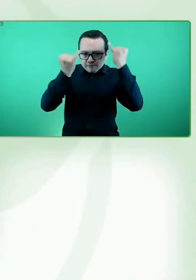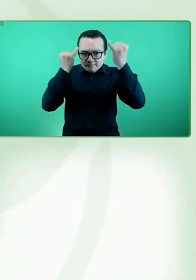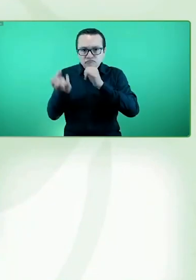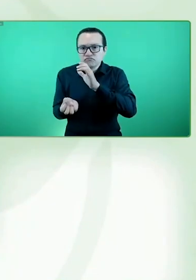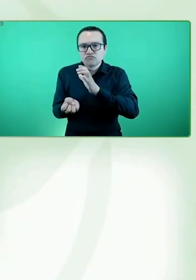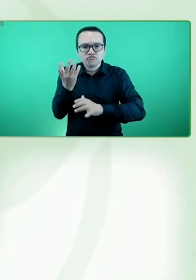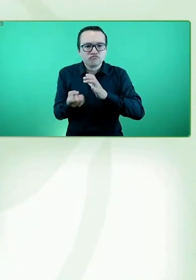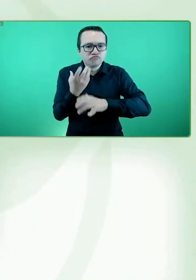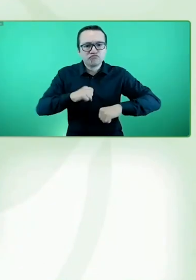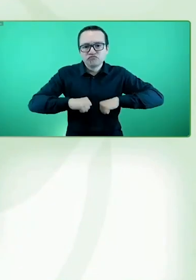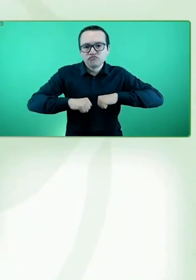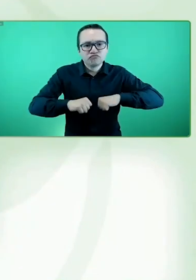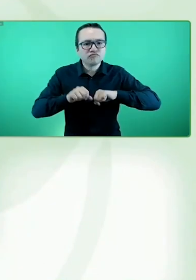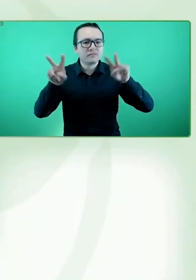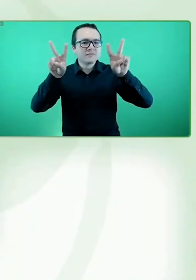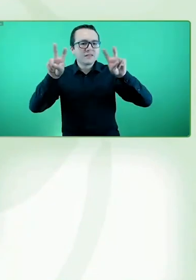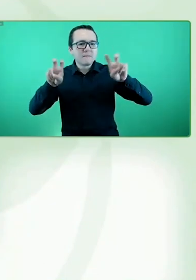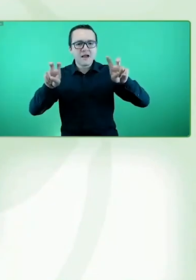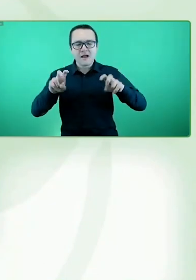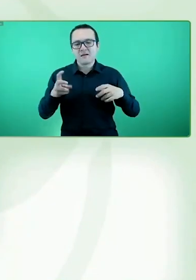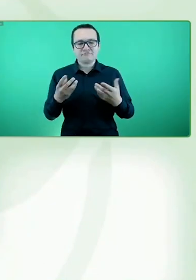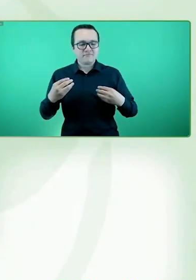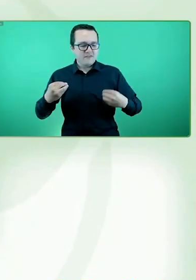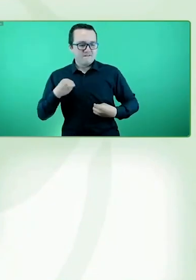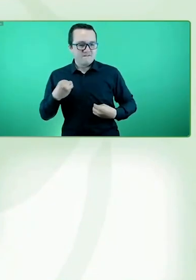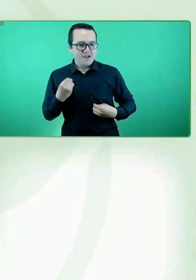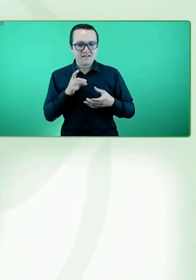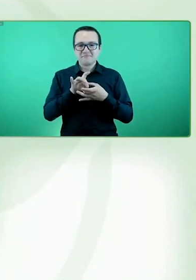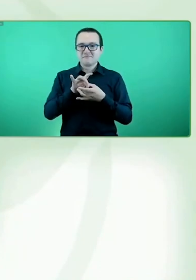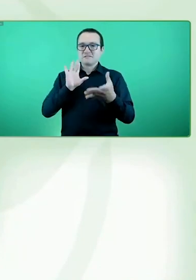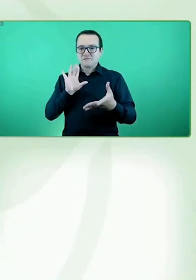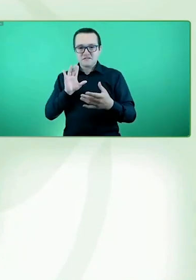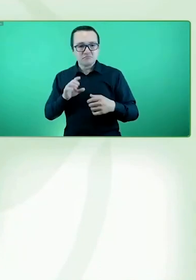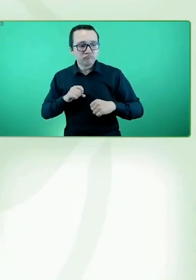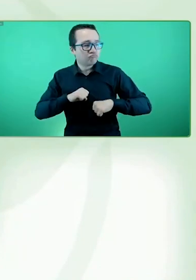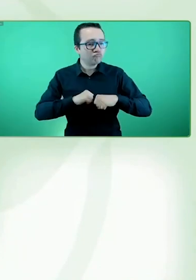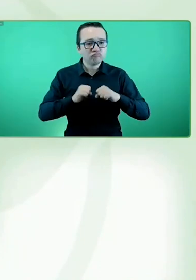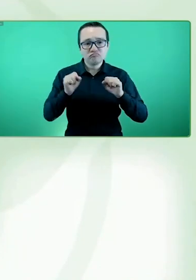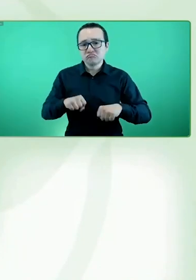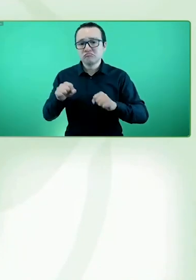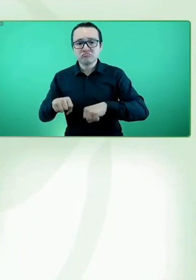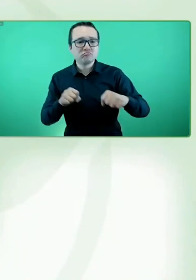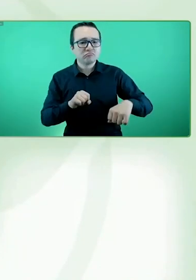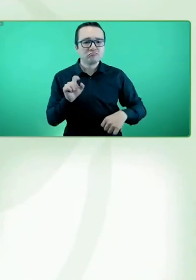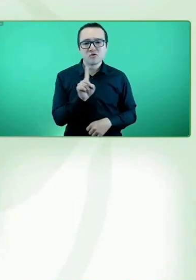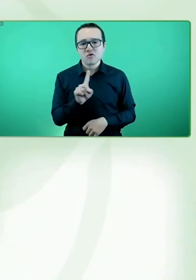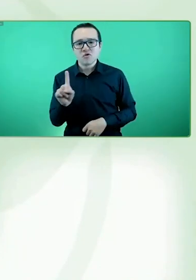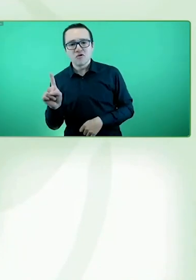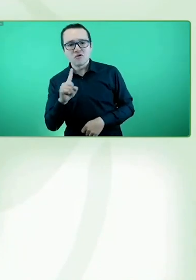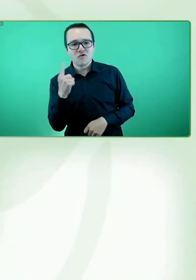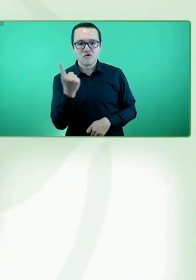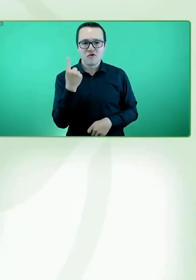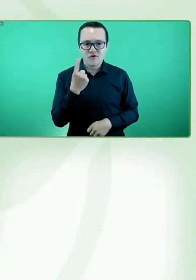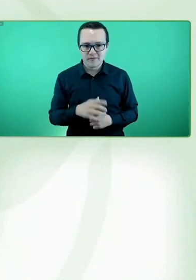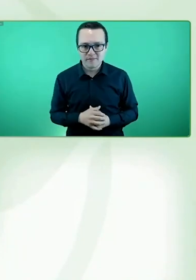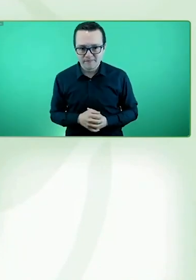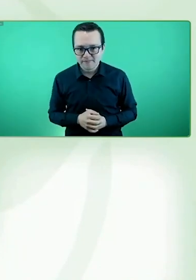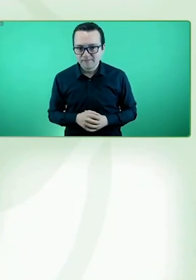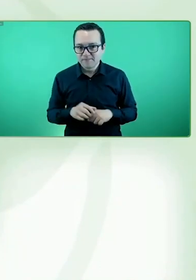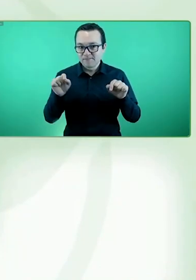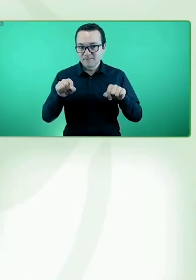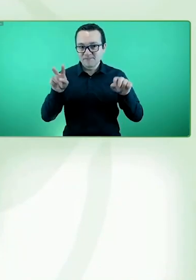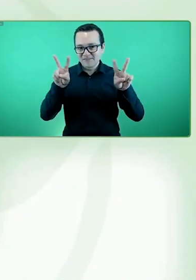political participation, community living. And, yeah, give the floor back to, I think, Carola, you're next in line. Yeah,